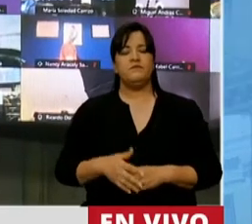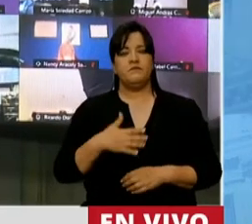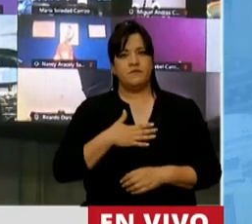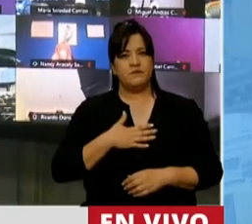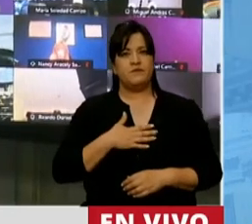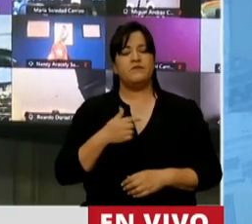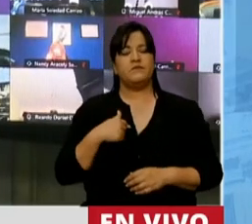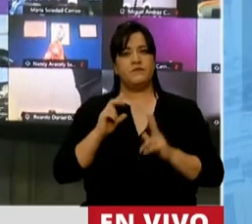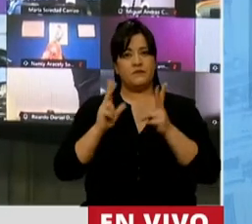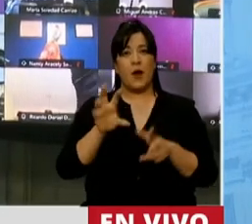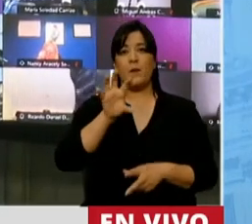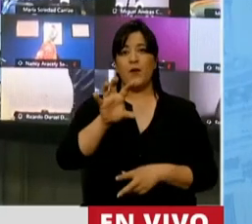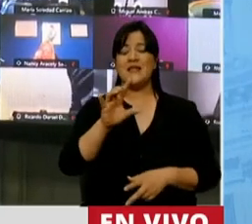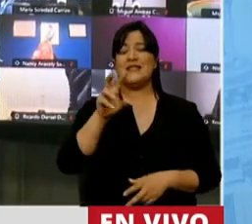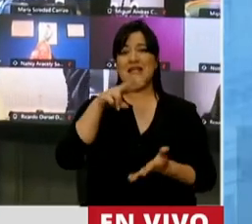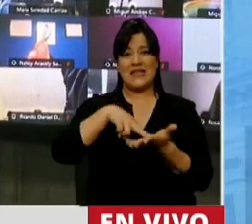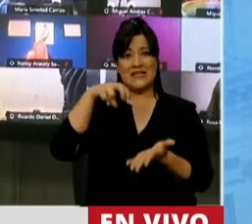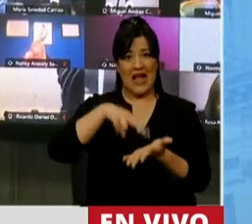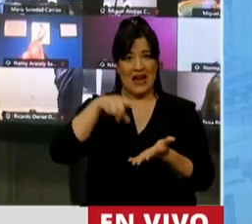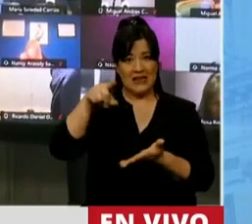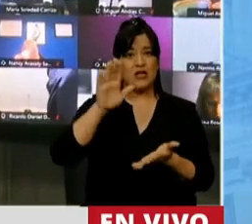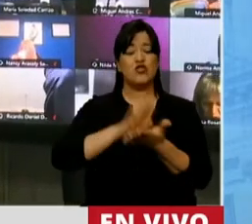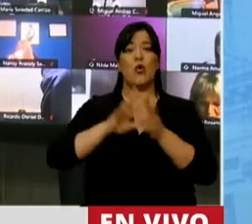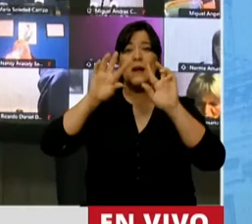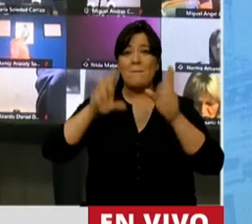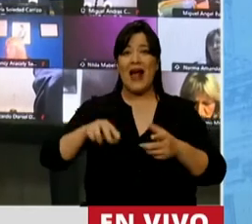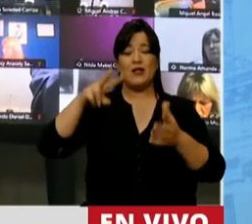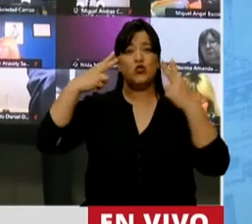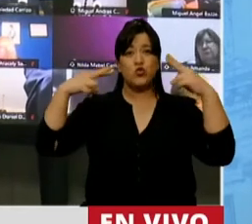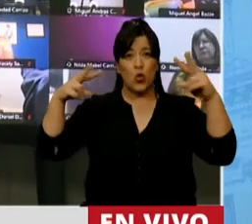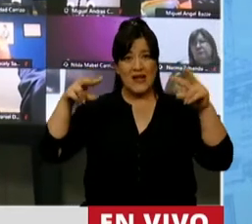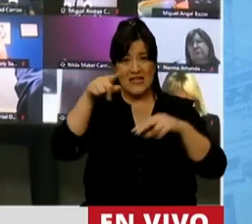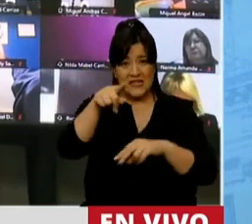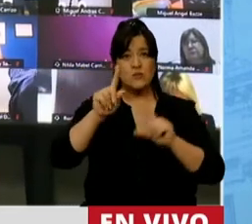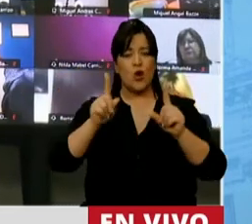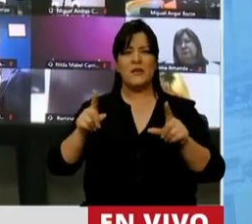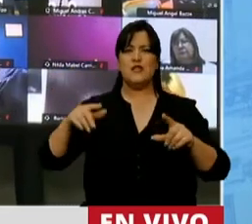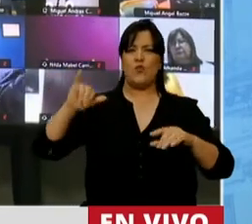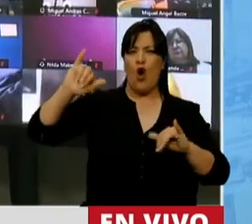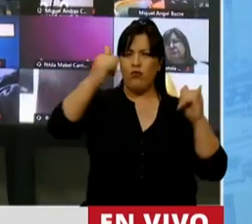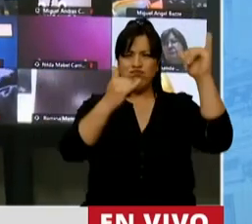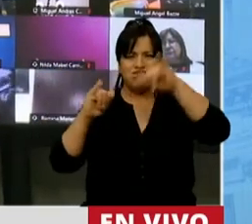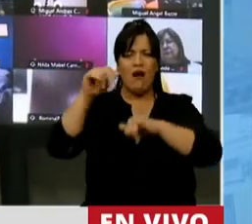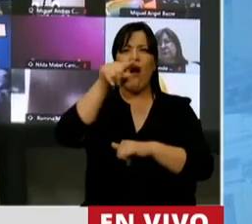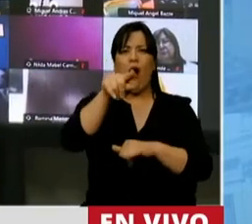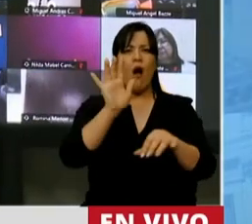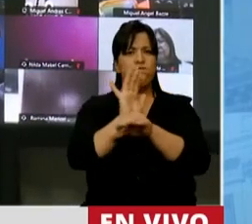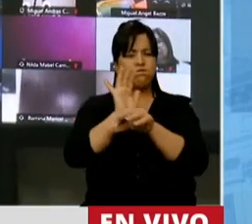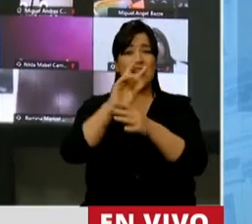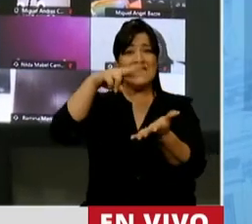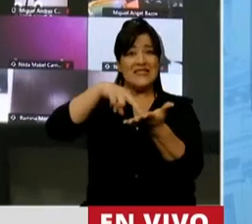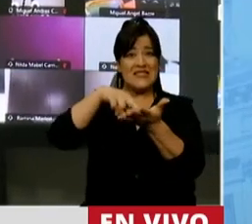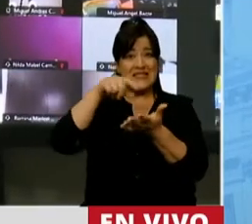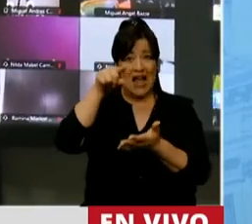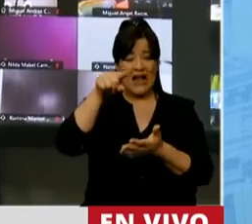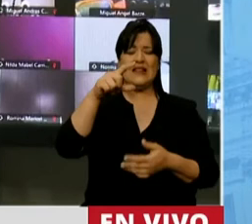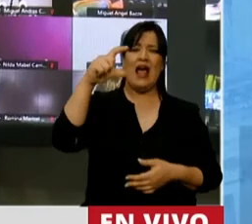decirle de Salta. En Salta, la política de turísticas aplicadas con la conectividad aérea significaron para Salta que